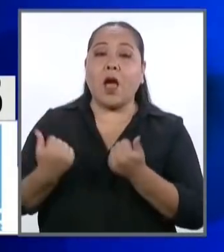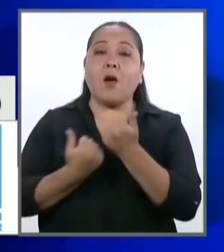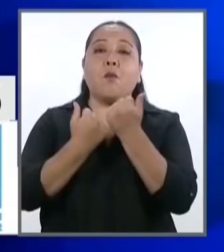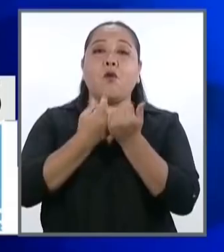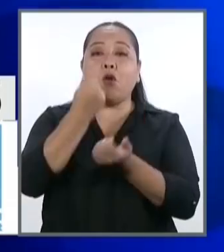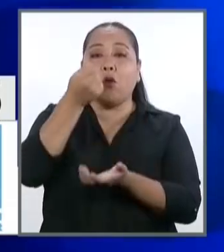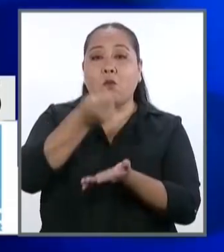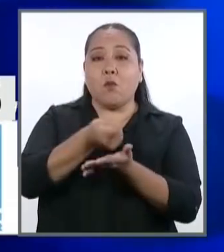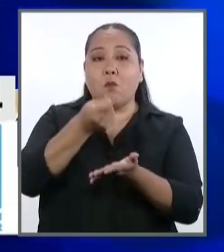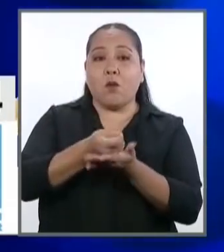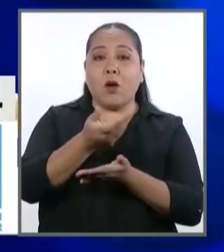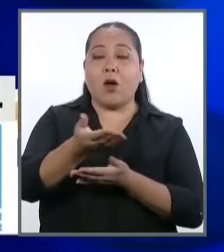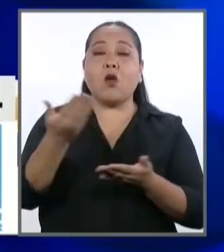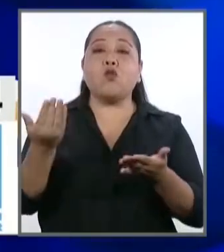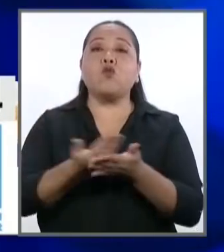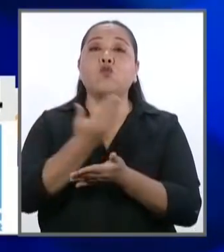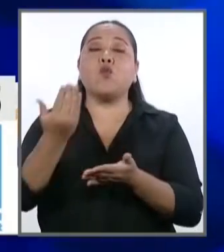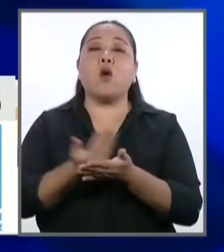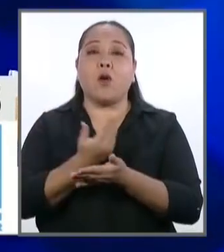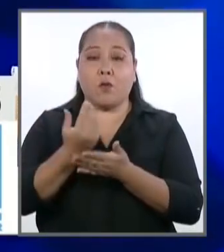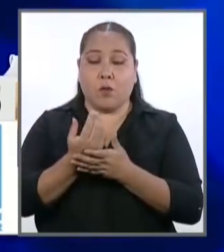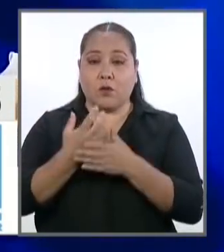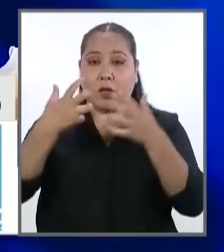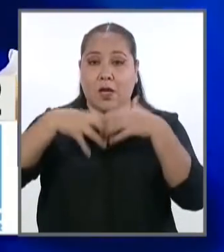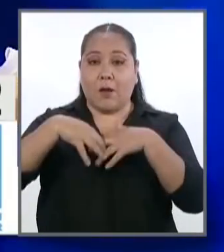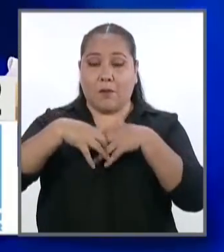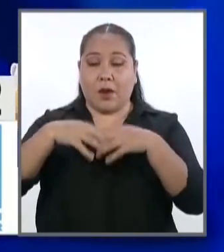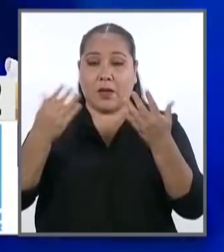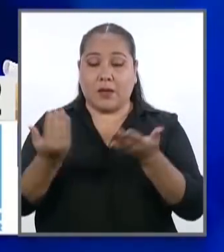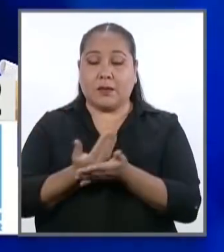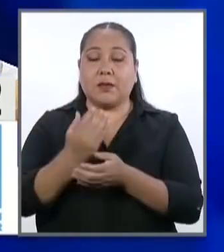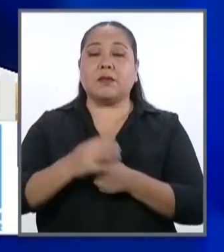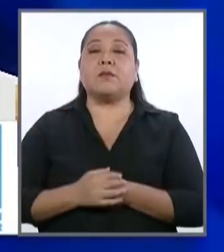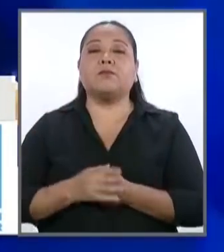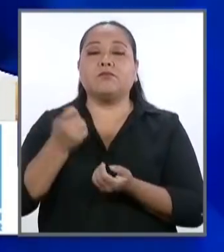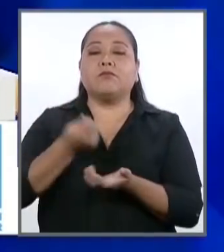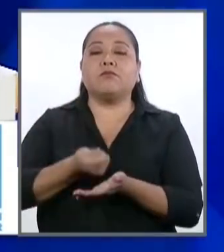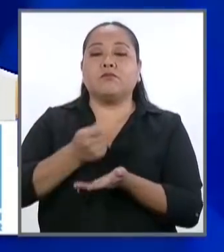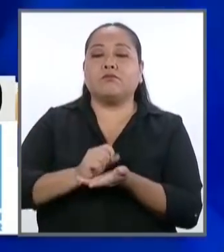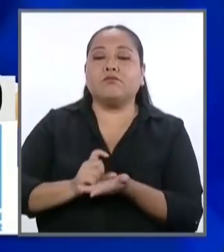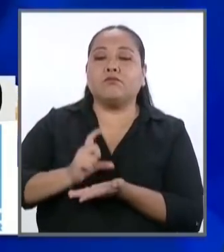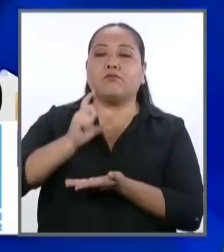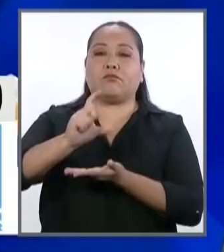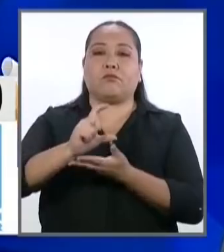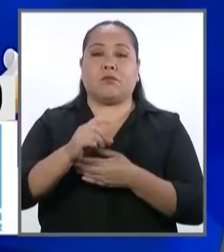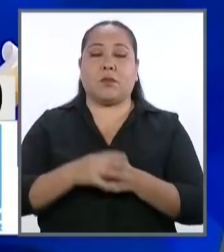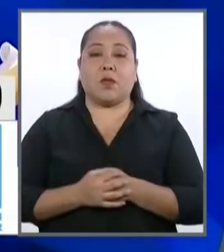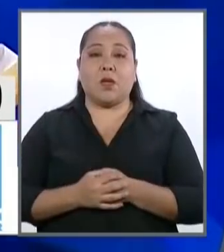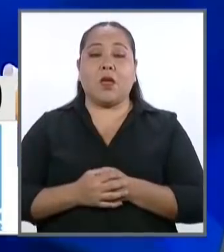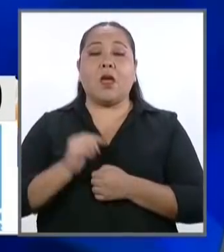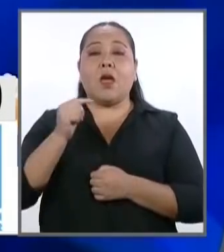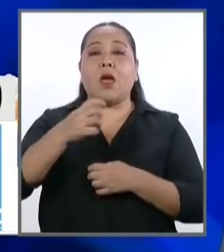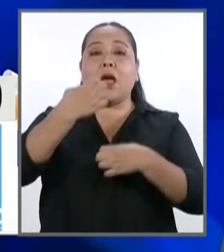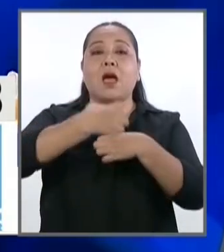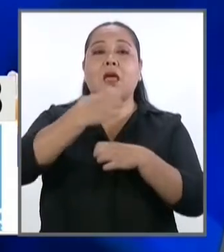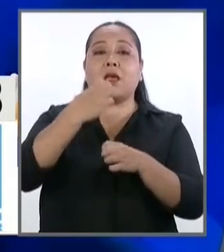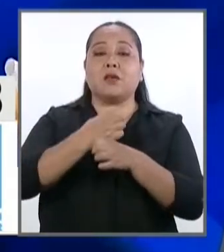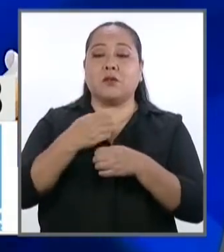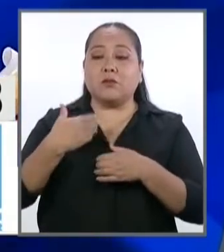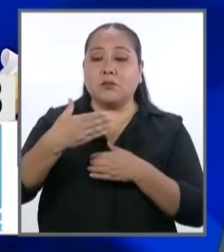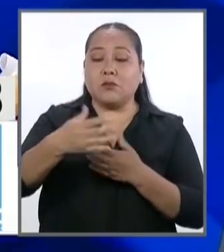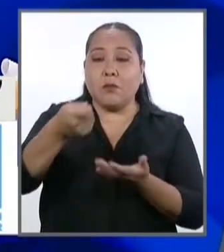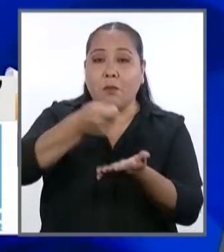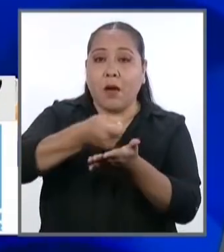económico para nuevos emprendimientos mediante el incremento del presupuesto de la República, para fondos de creación, aceleración y